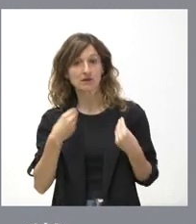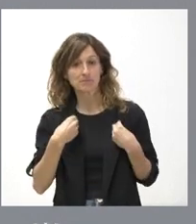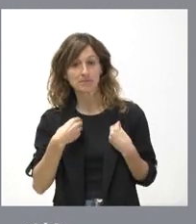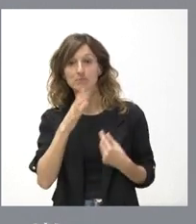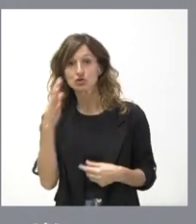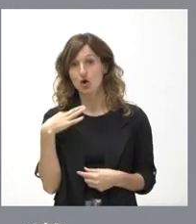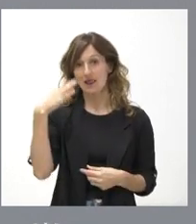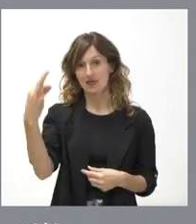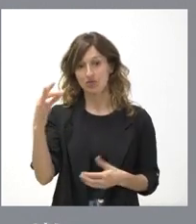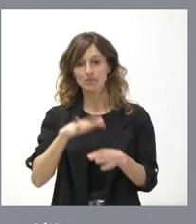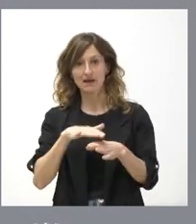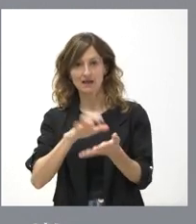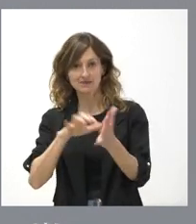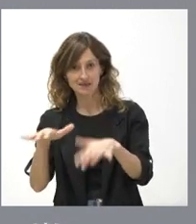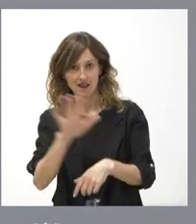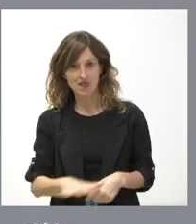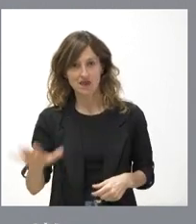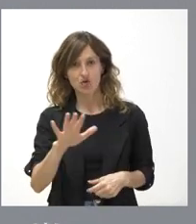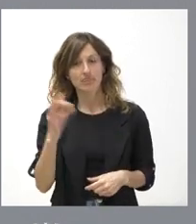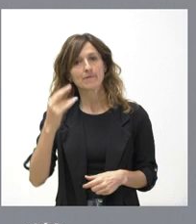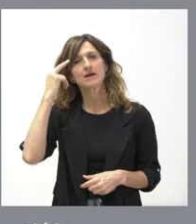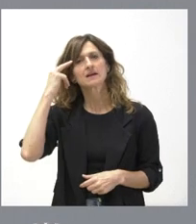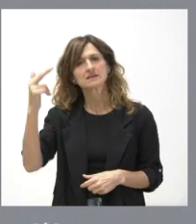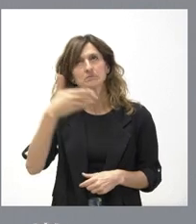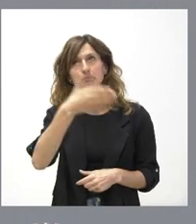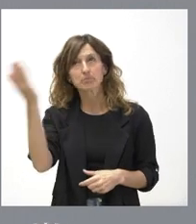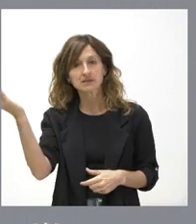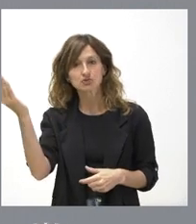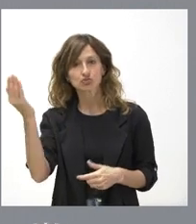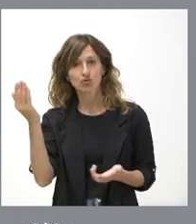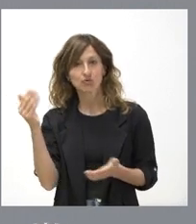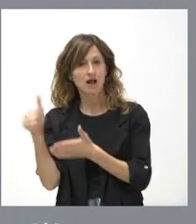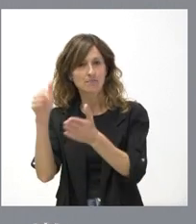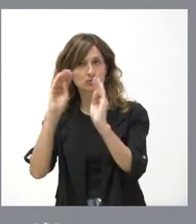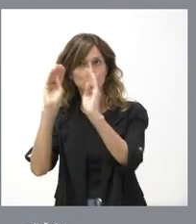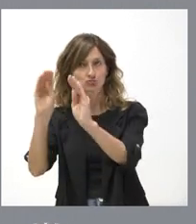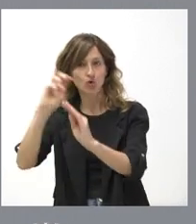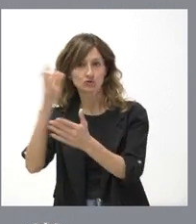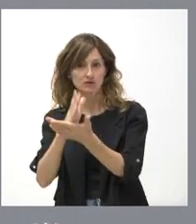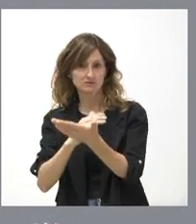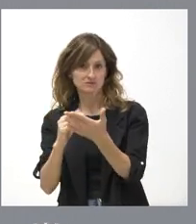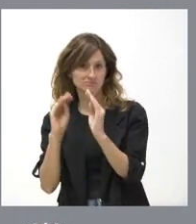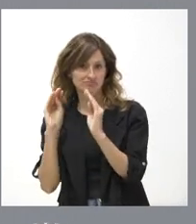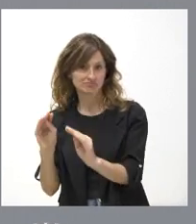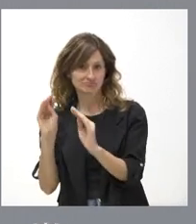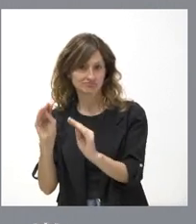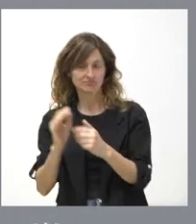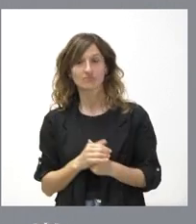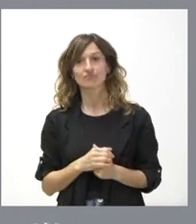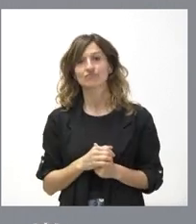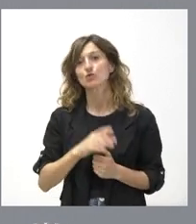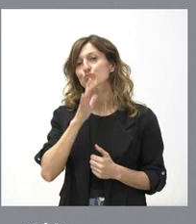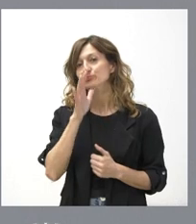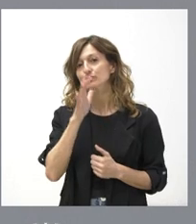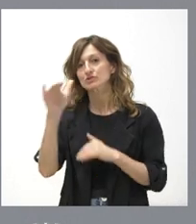para Castilla y León y tenemos que ser respetuosos con lo que elijan como camino otras comunidades autónomas, que para eso tienen